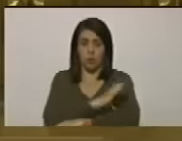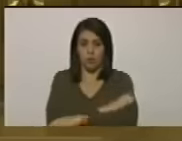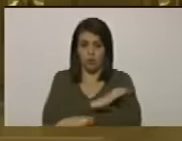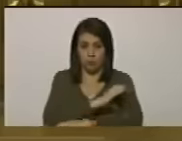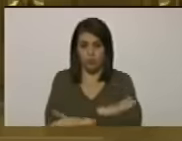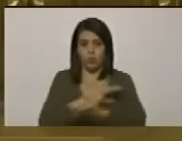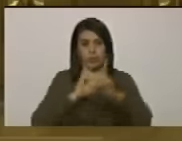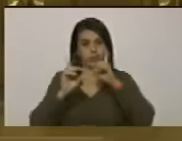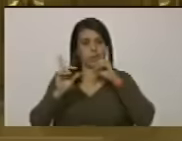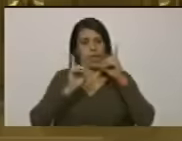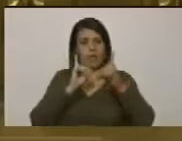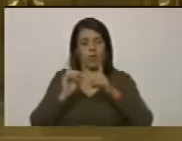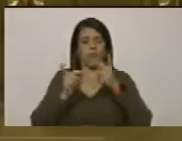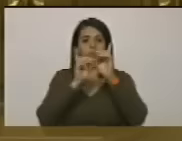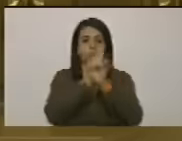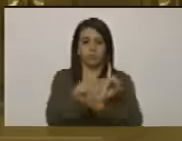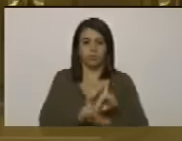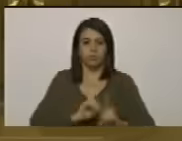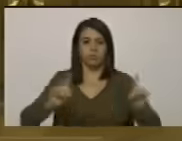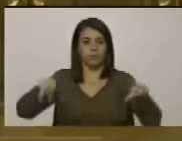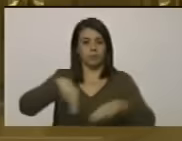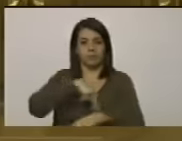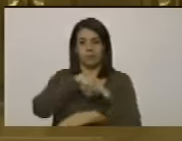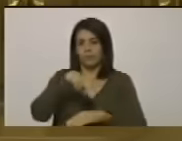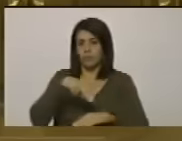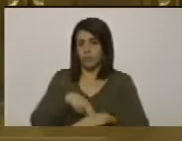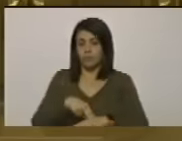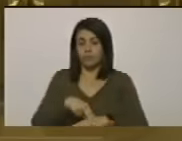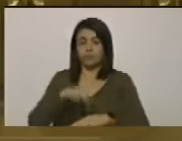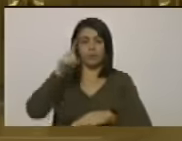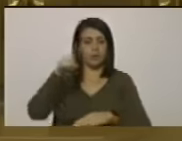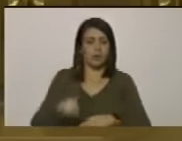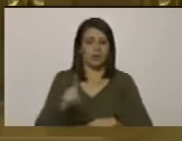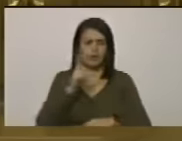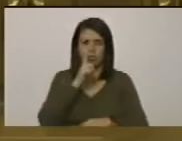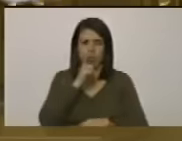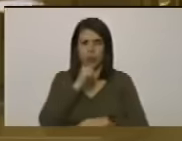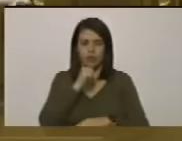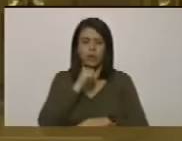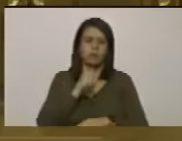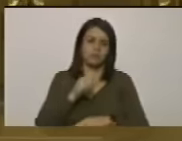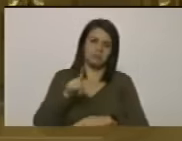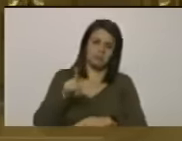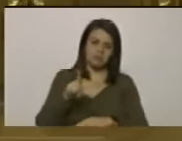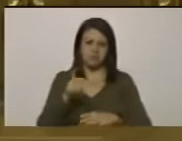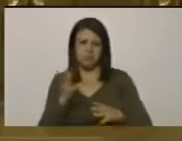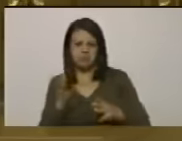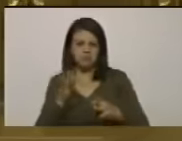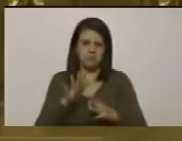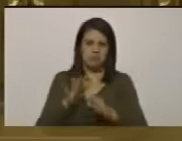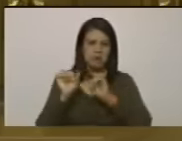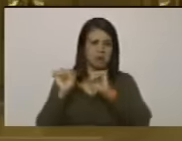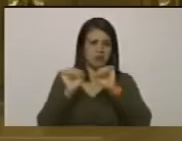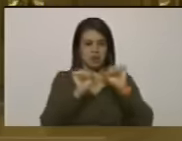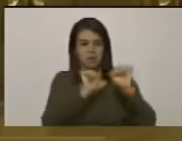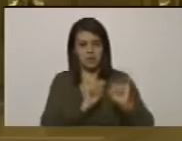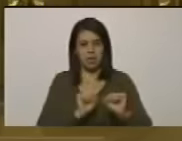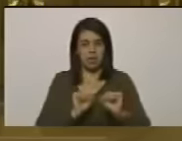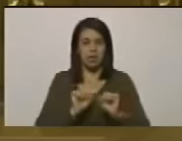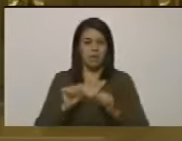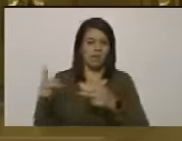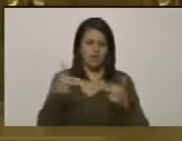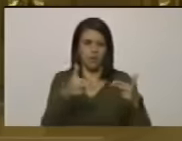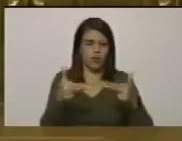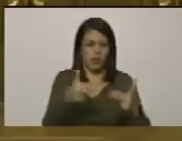dialogante, democrática, nacionalista, obviamente no tenemos medias tintas para rechazar la